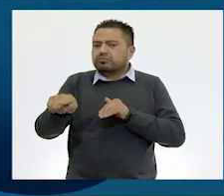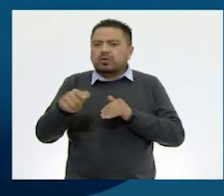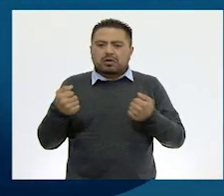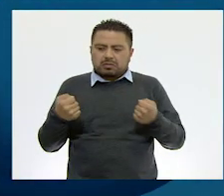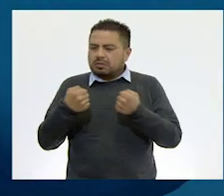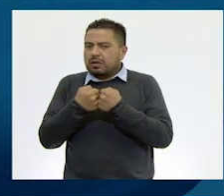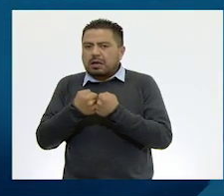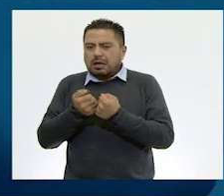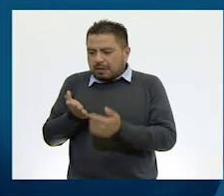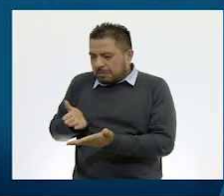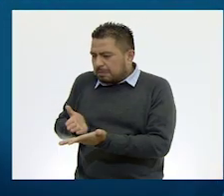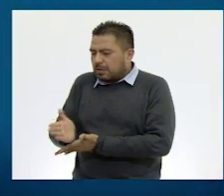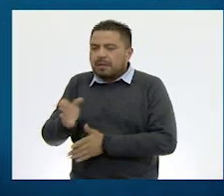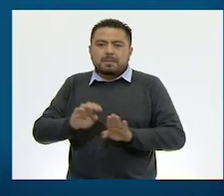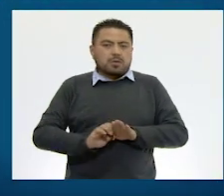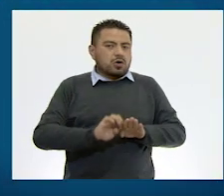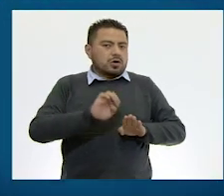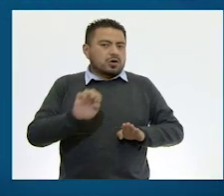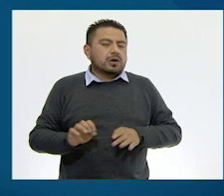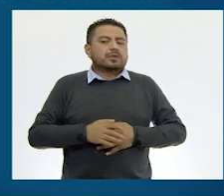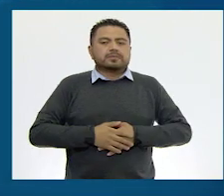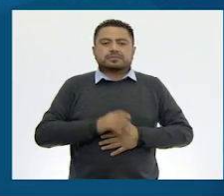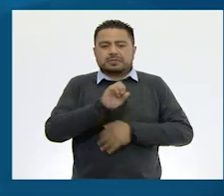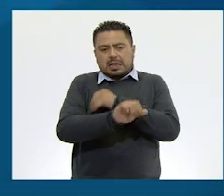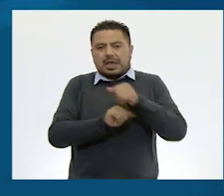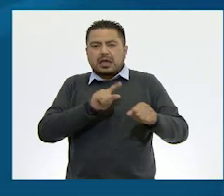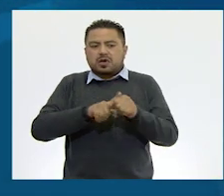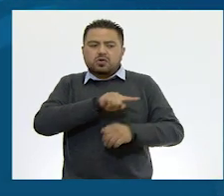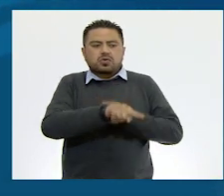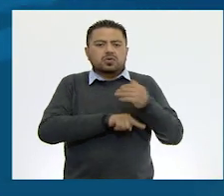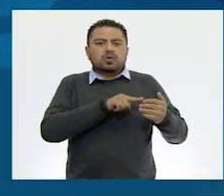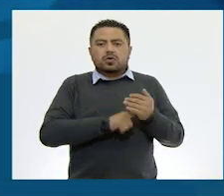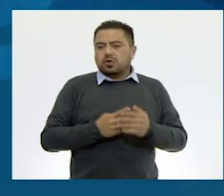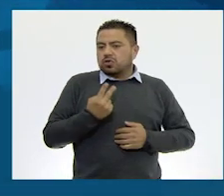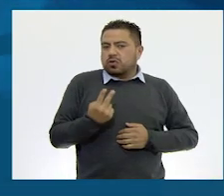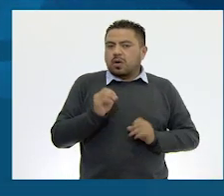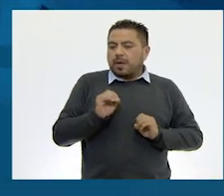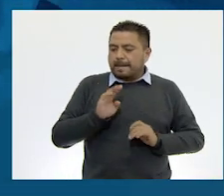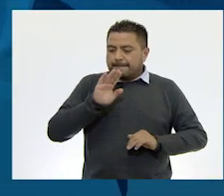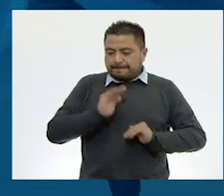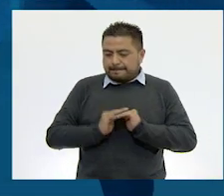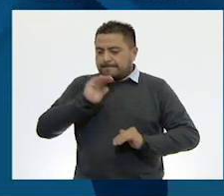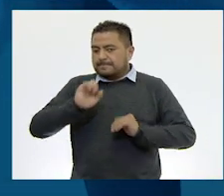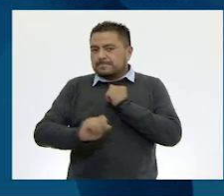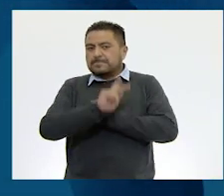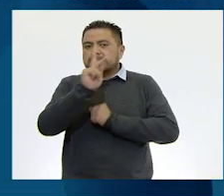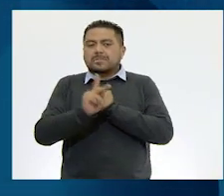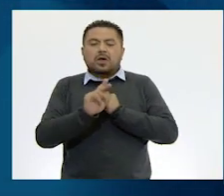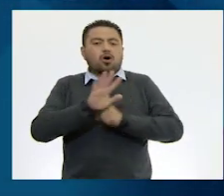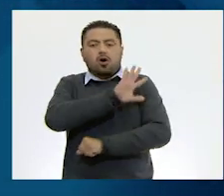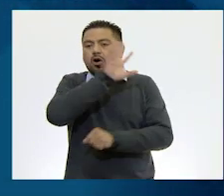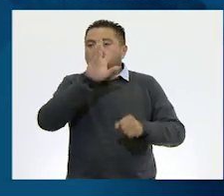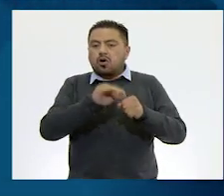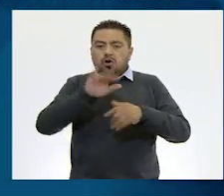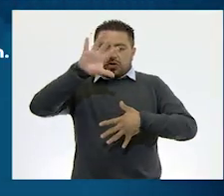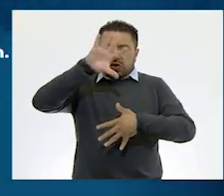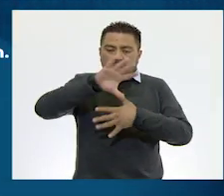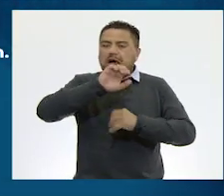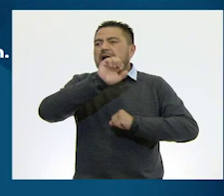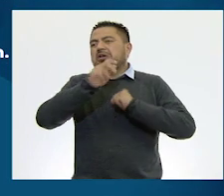territoriales. Por ejemplo, especies ubicadas en dos o más países o en todo un continente.